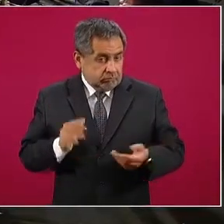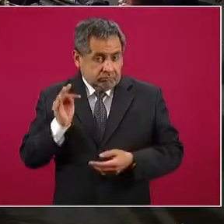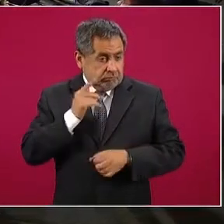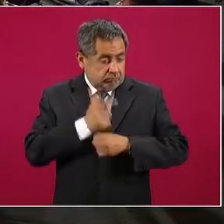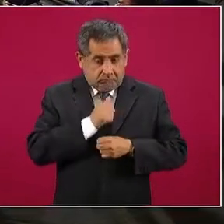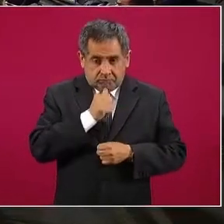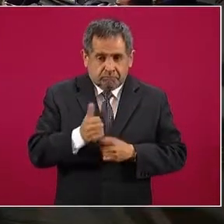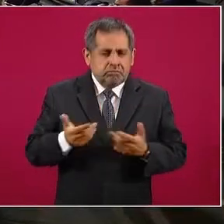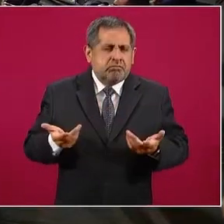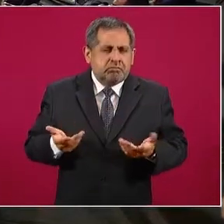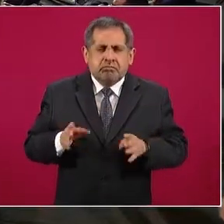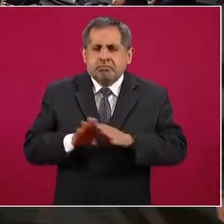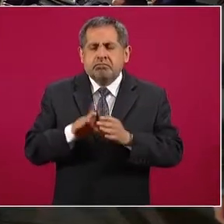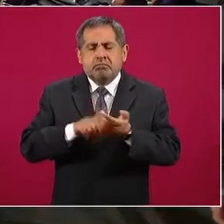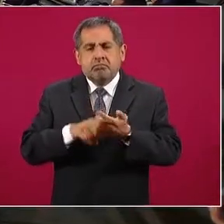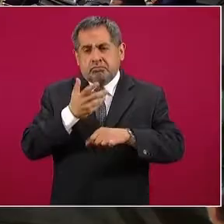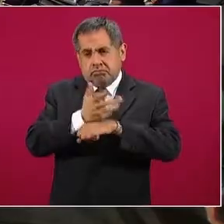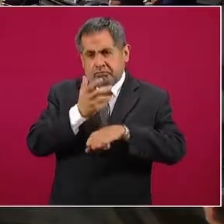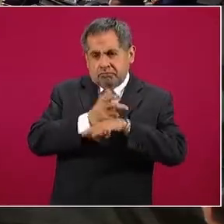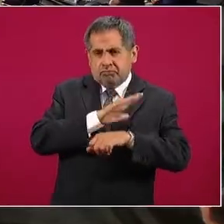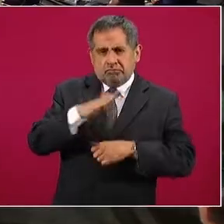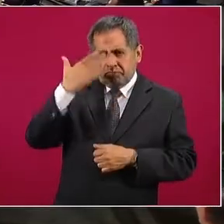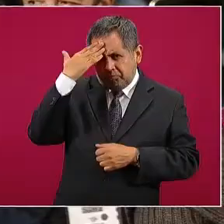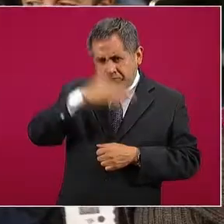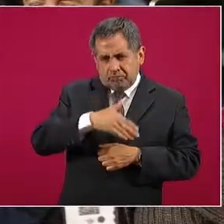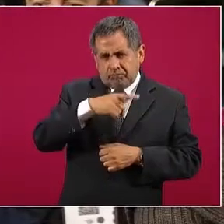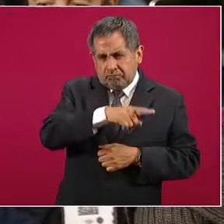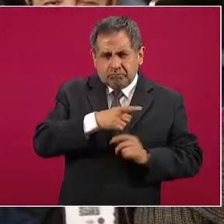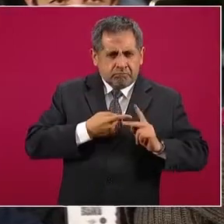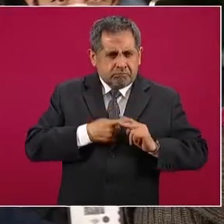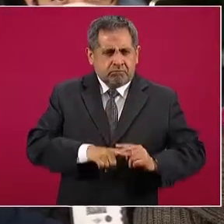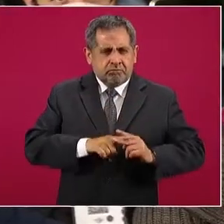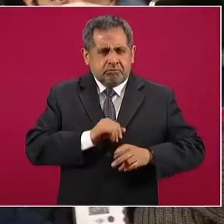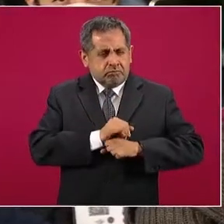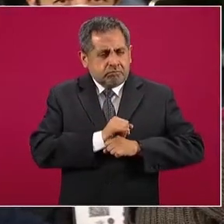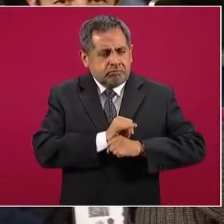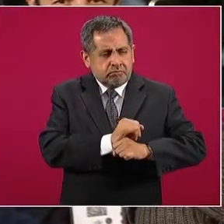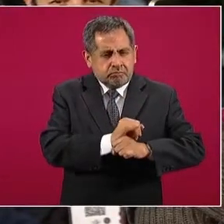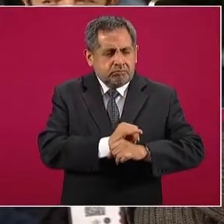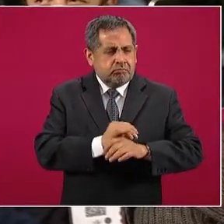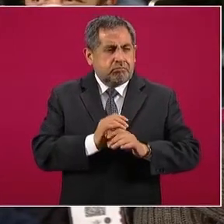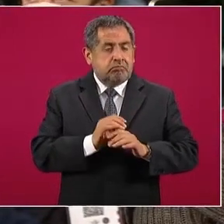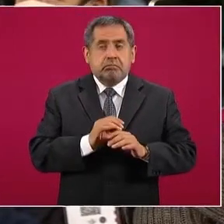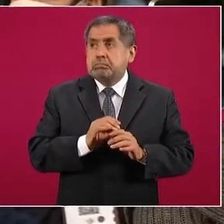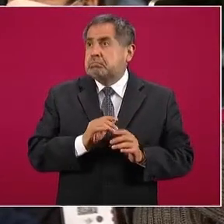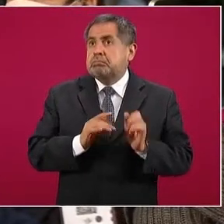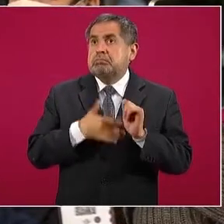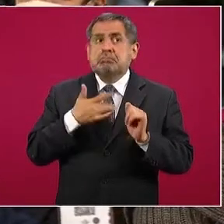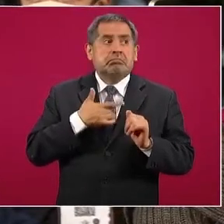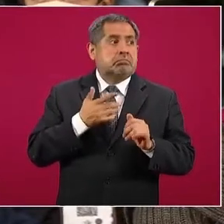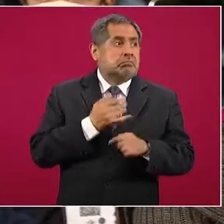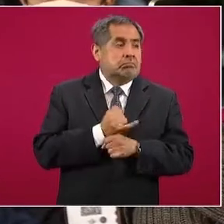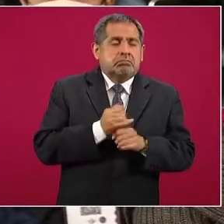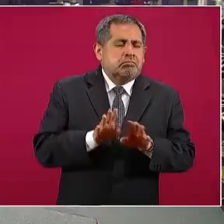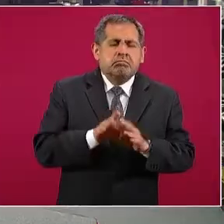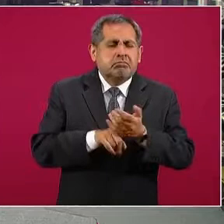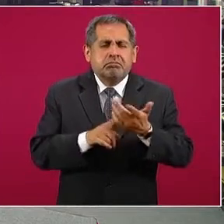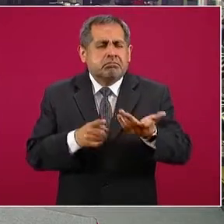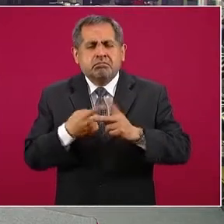así, entonces Estados Unidos habría estado iniciando una investigación de la nada, habría sacado delitos de la nada.